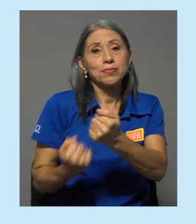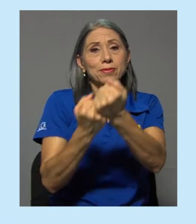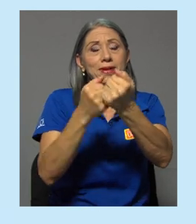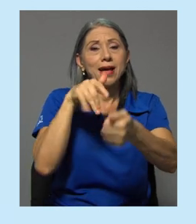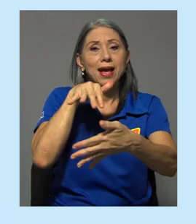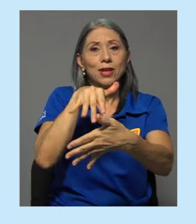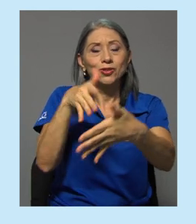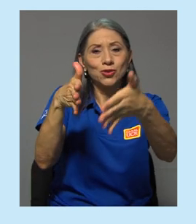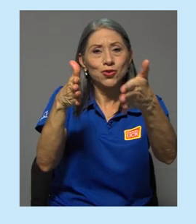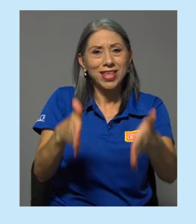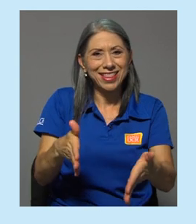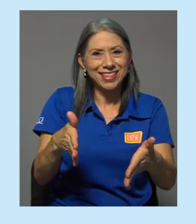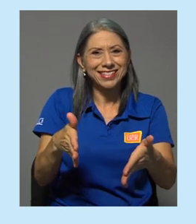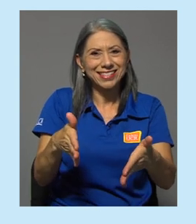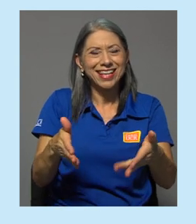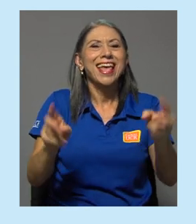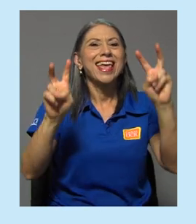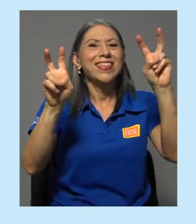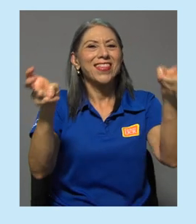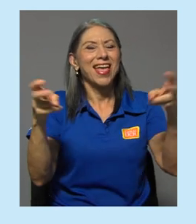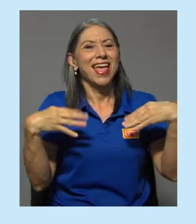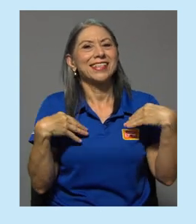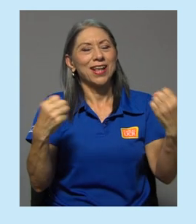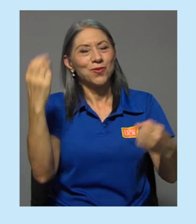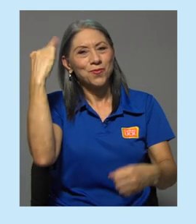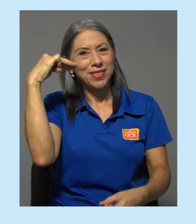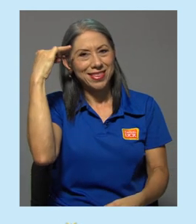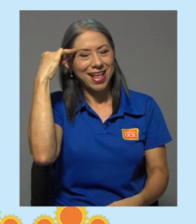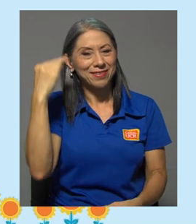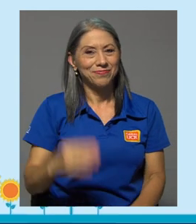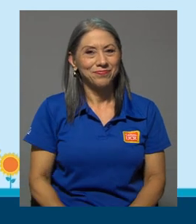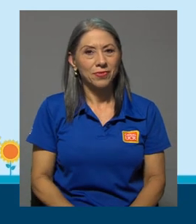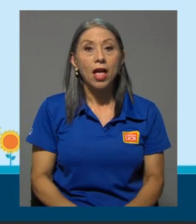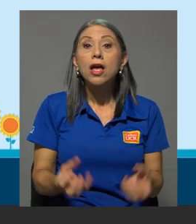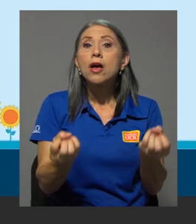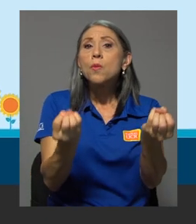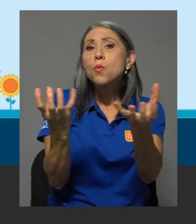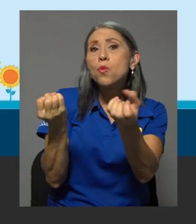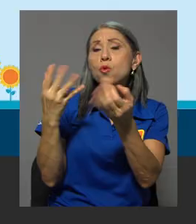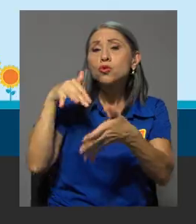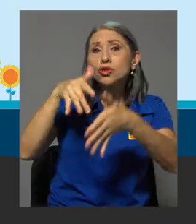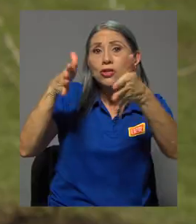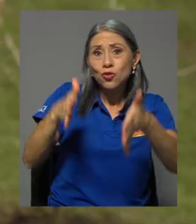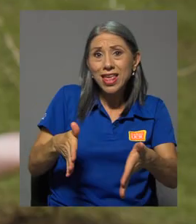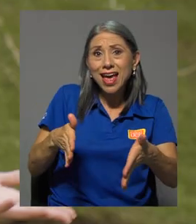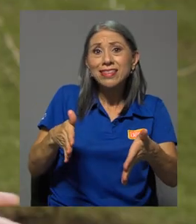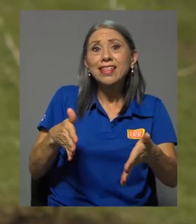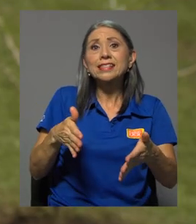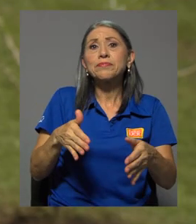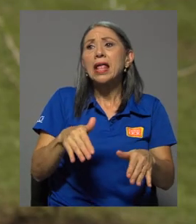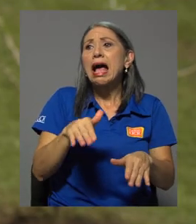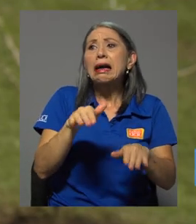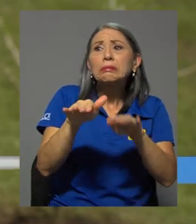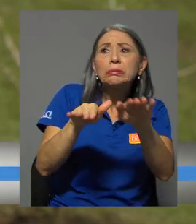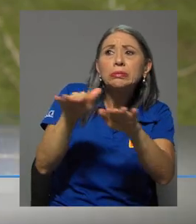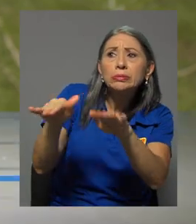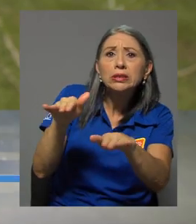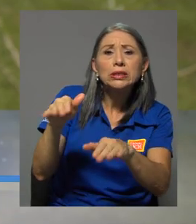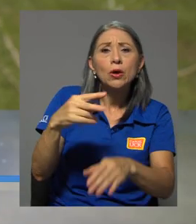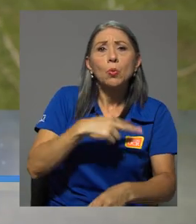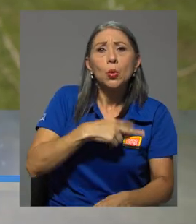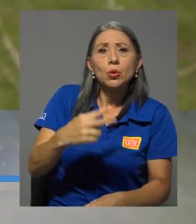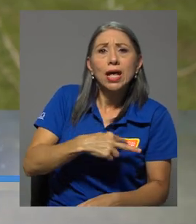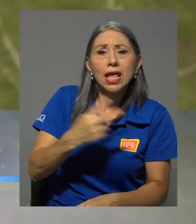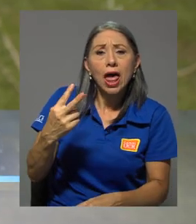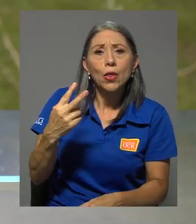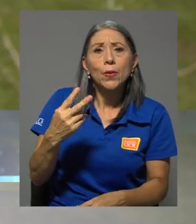los estudiantes en materia de salud mental. Muchos estudiantes se han acercado a los espacios de voluntariado para decir que